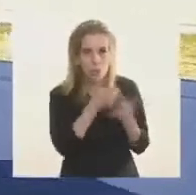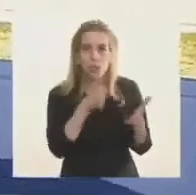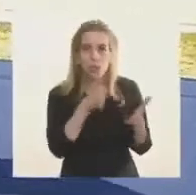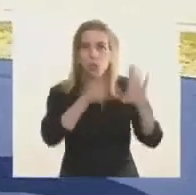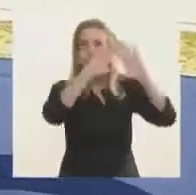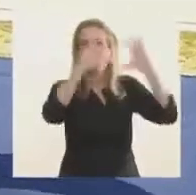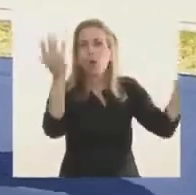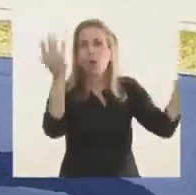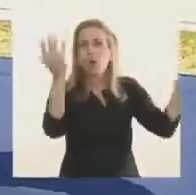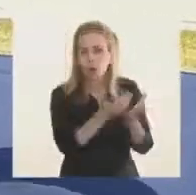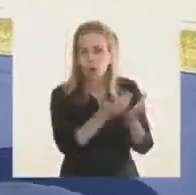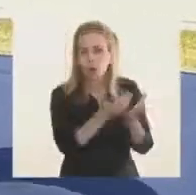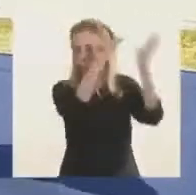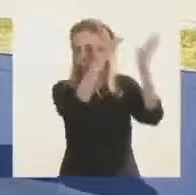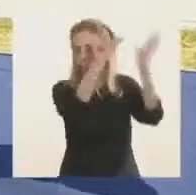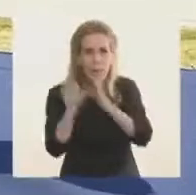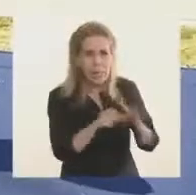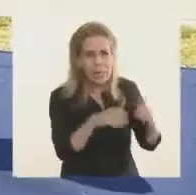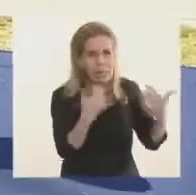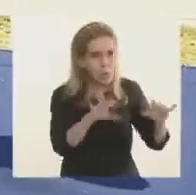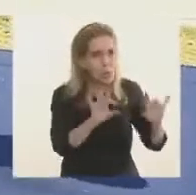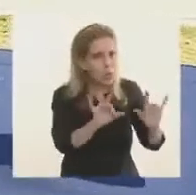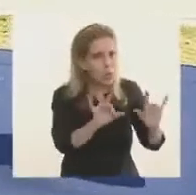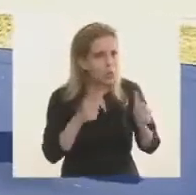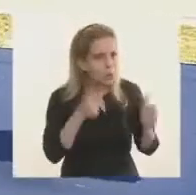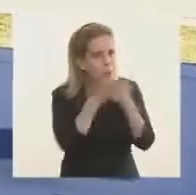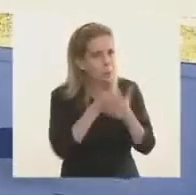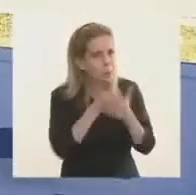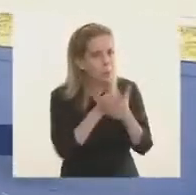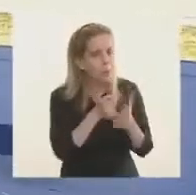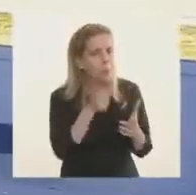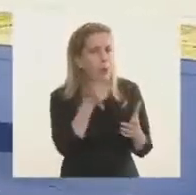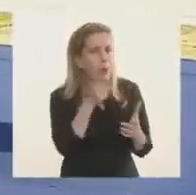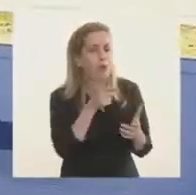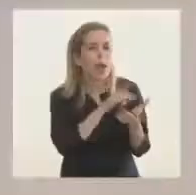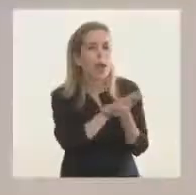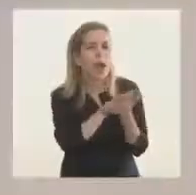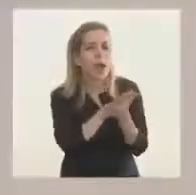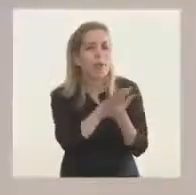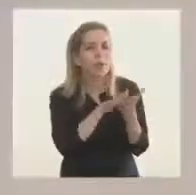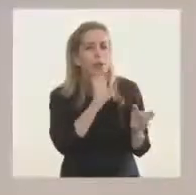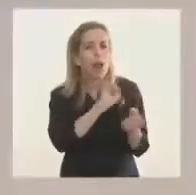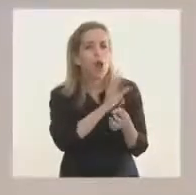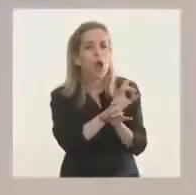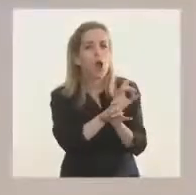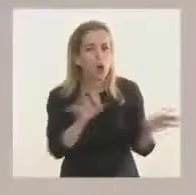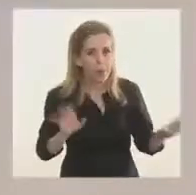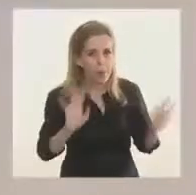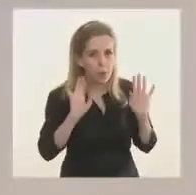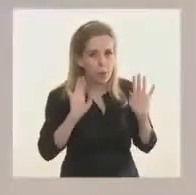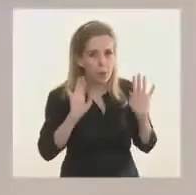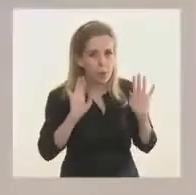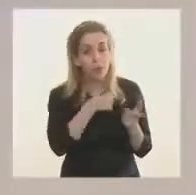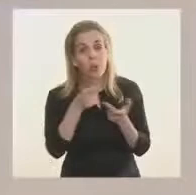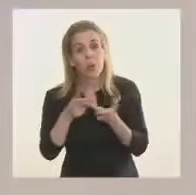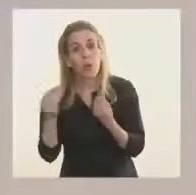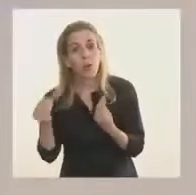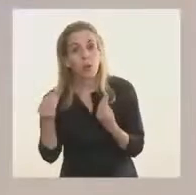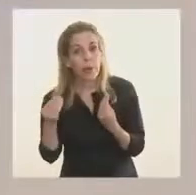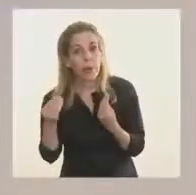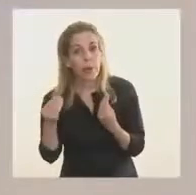a lo ancho del planeta, ha sido implacable. Y por el otro lado, tener que